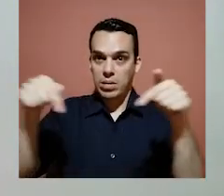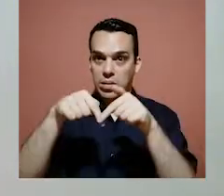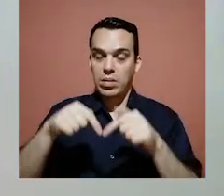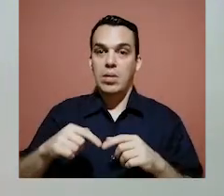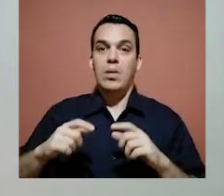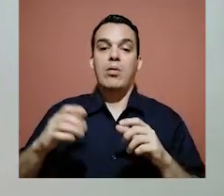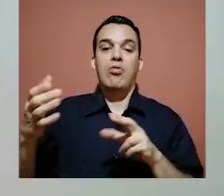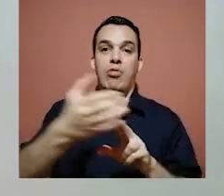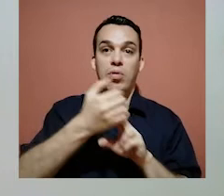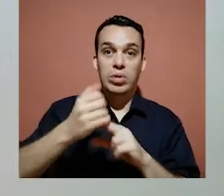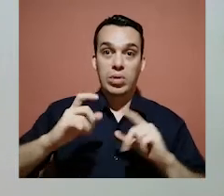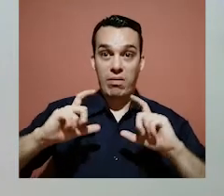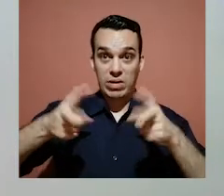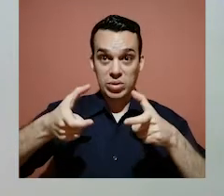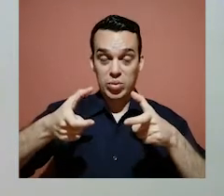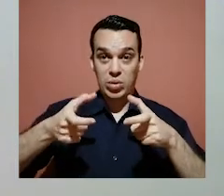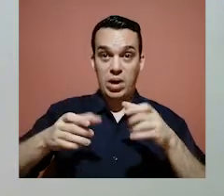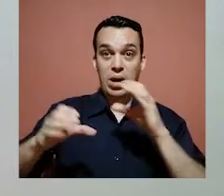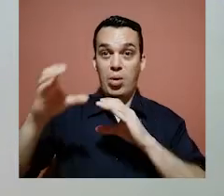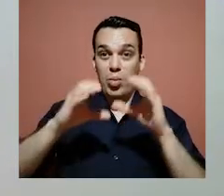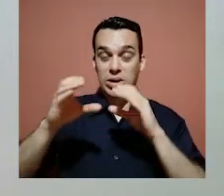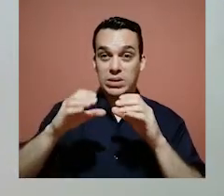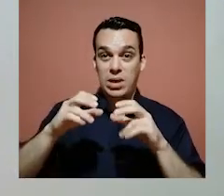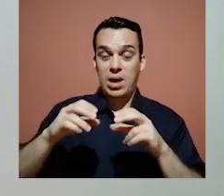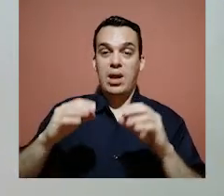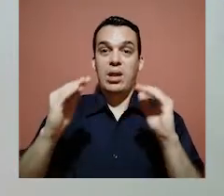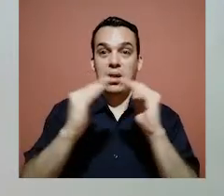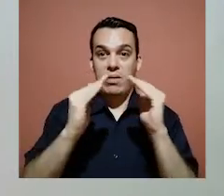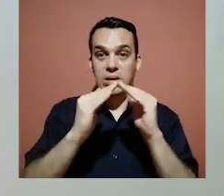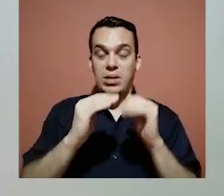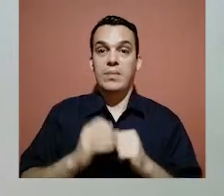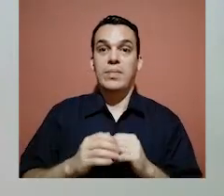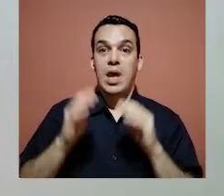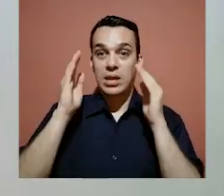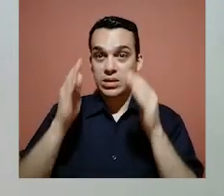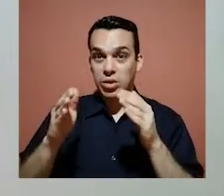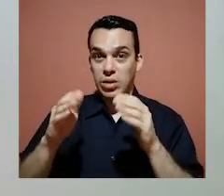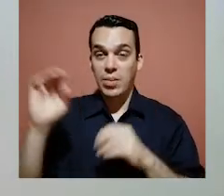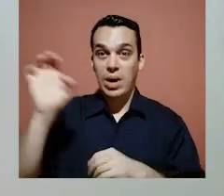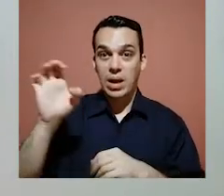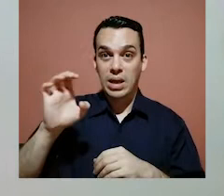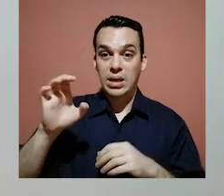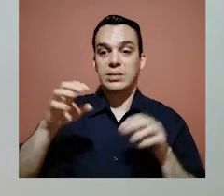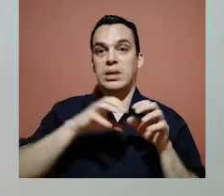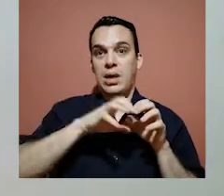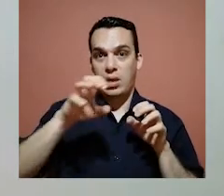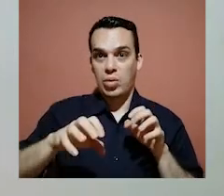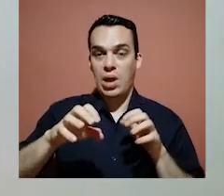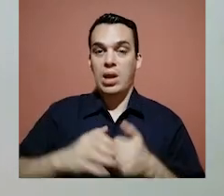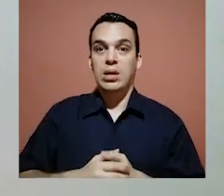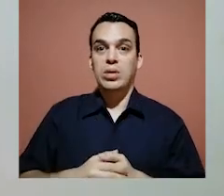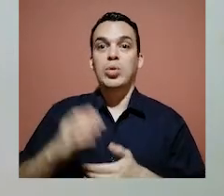comercial y basura comercial y residencial, perdón, atención de emergencias cantonales, somos